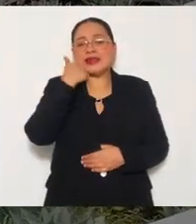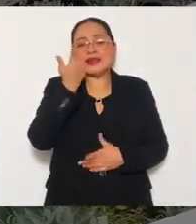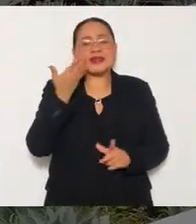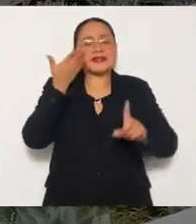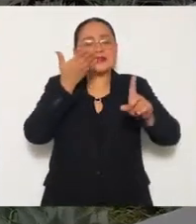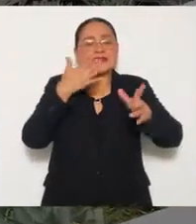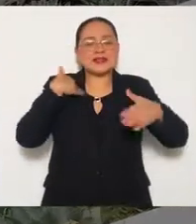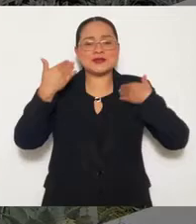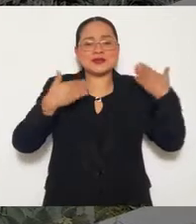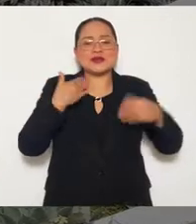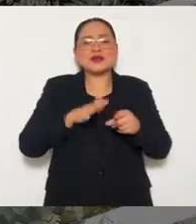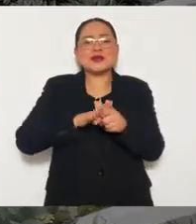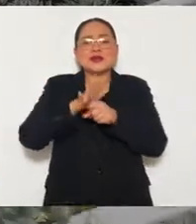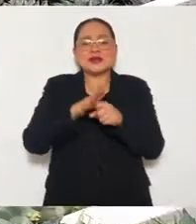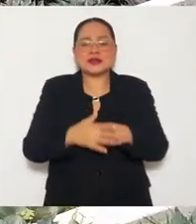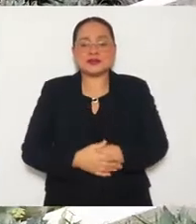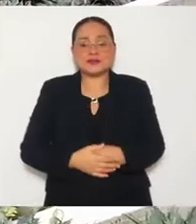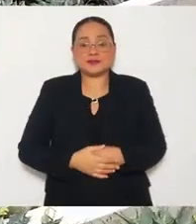que quieres es divertirte?